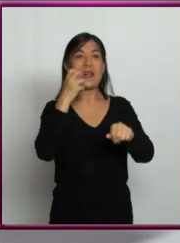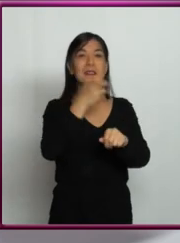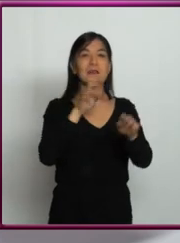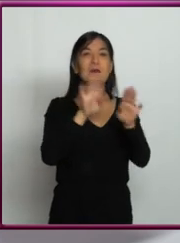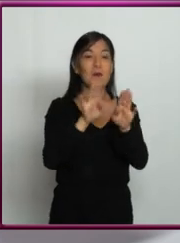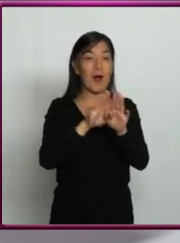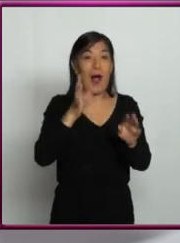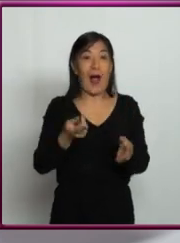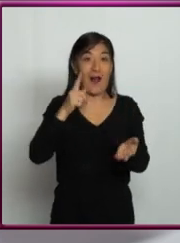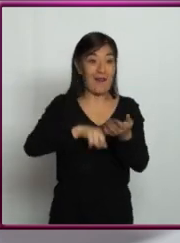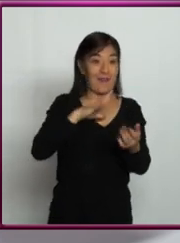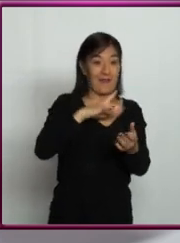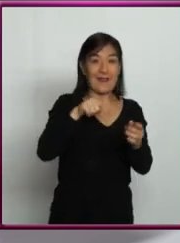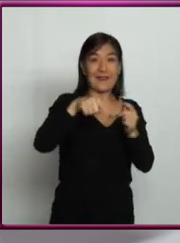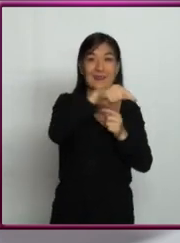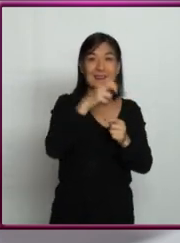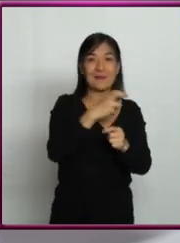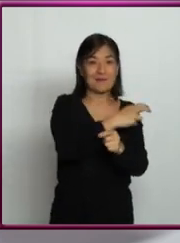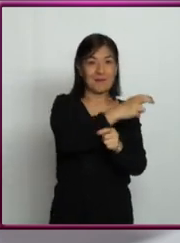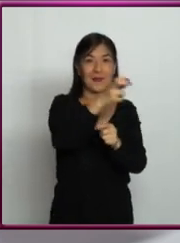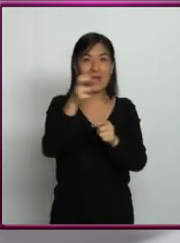pasando entre la estrella y nosotros.